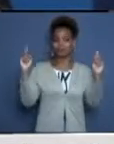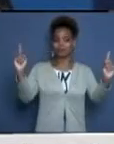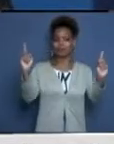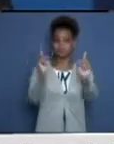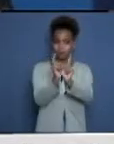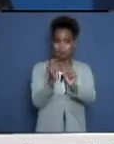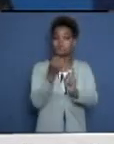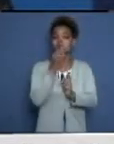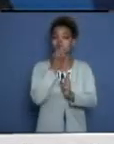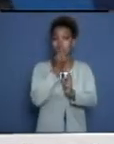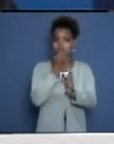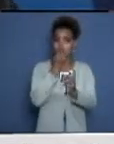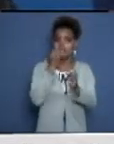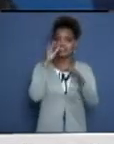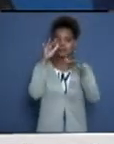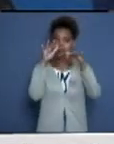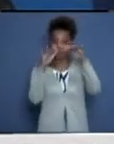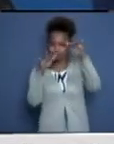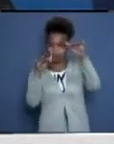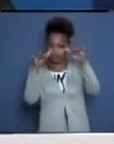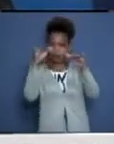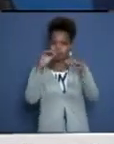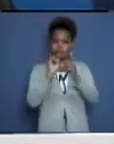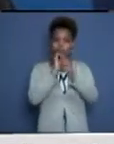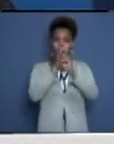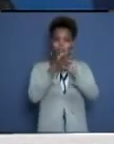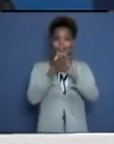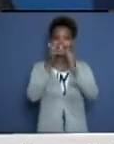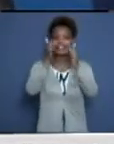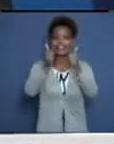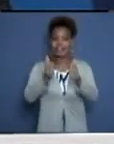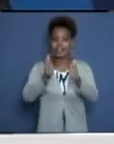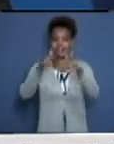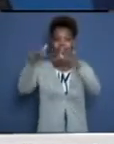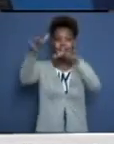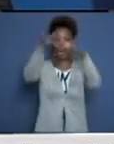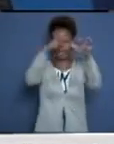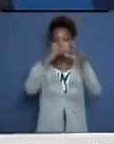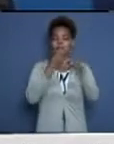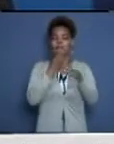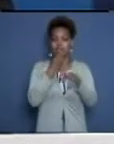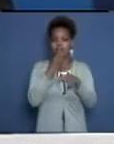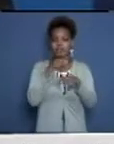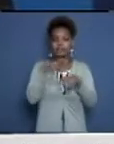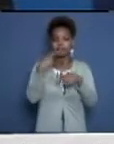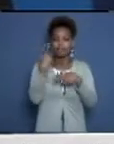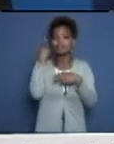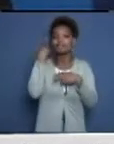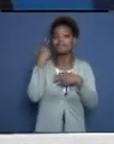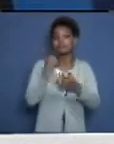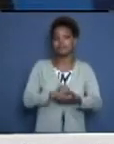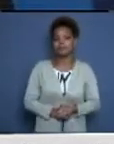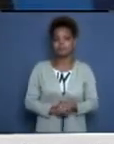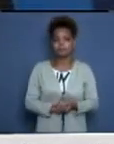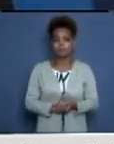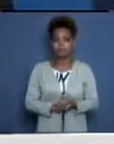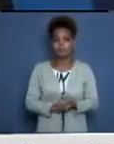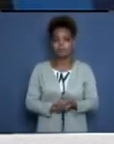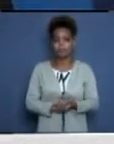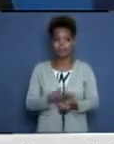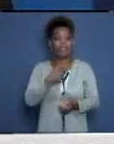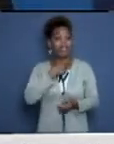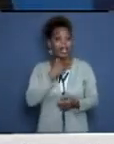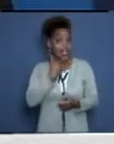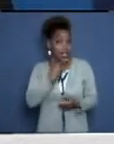fuente, la forma de transmisión más frecuente y más eficaz, la persona tiene que estar a menos de un metro de